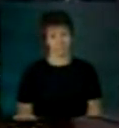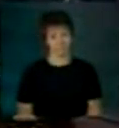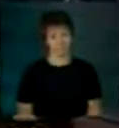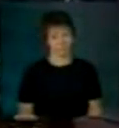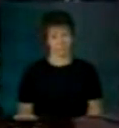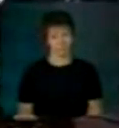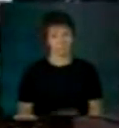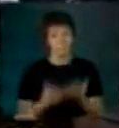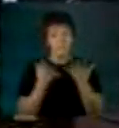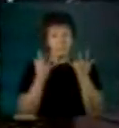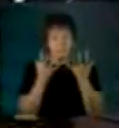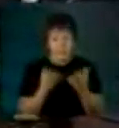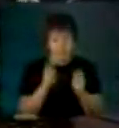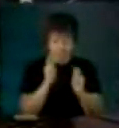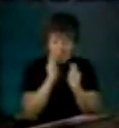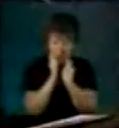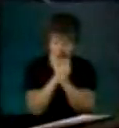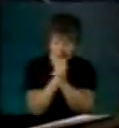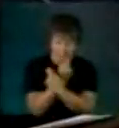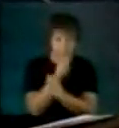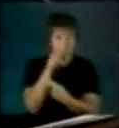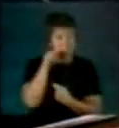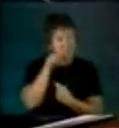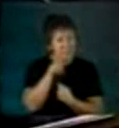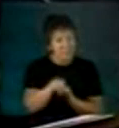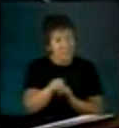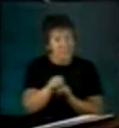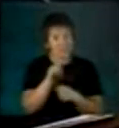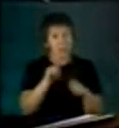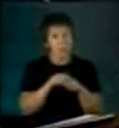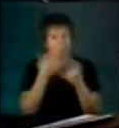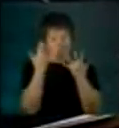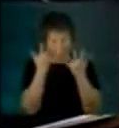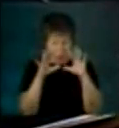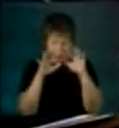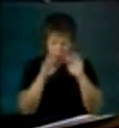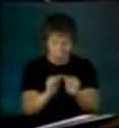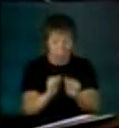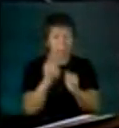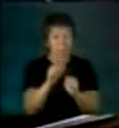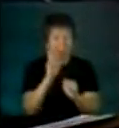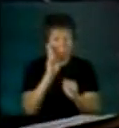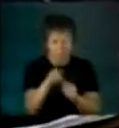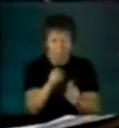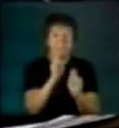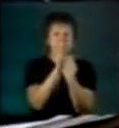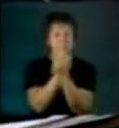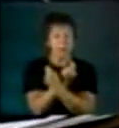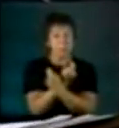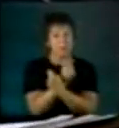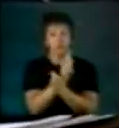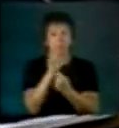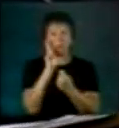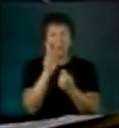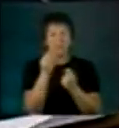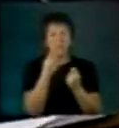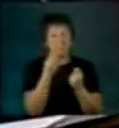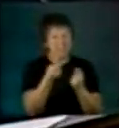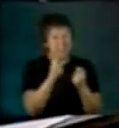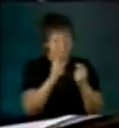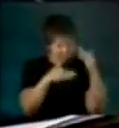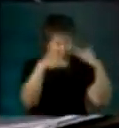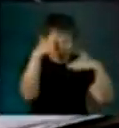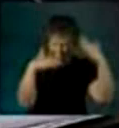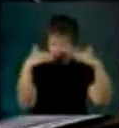y queremos cambios de esos que se tocan con la mano, que no afectan las estadísticas sino la vida